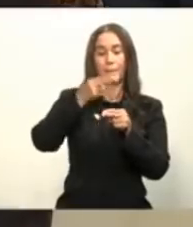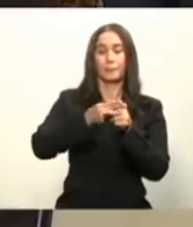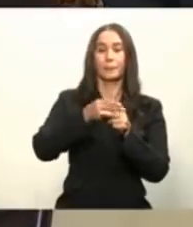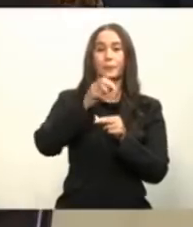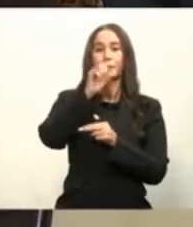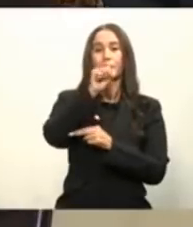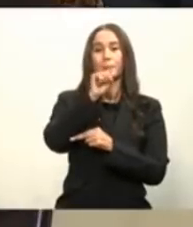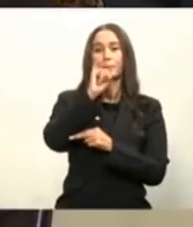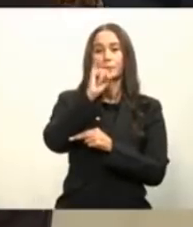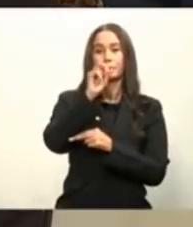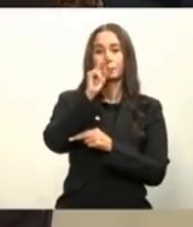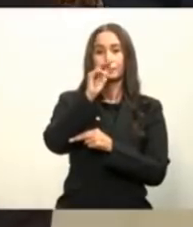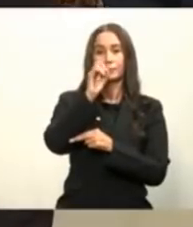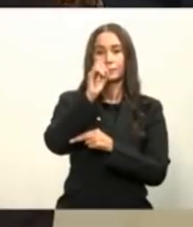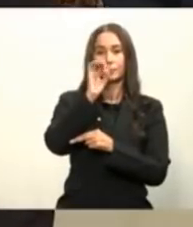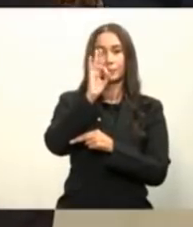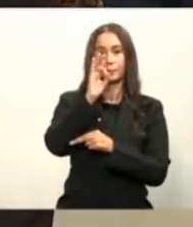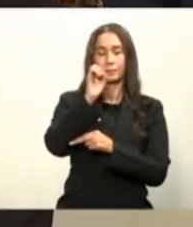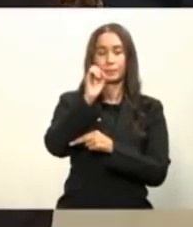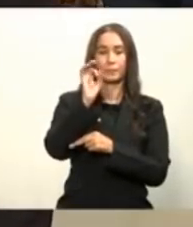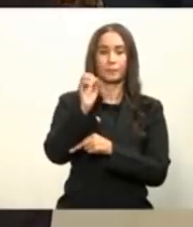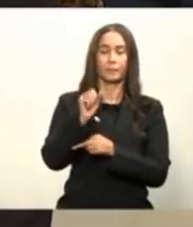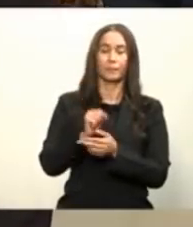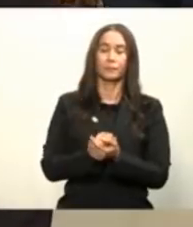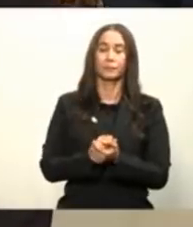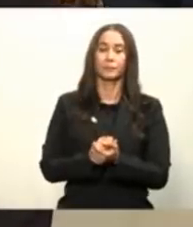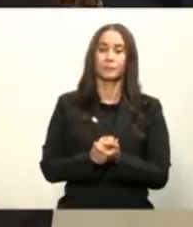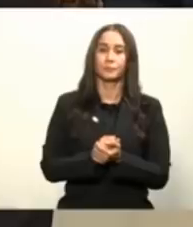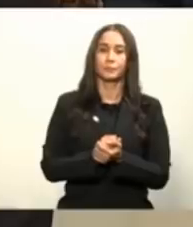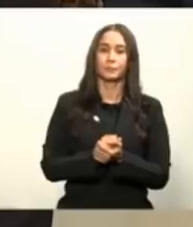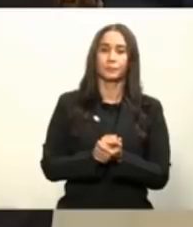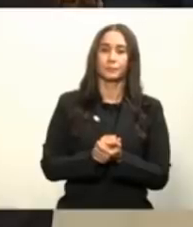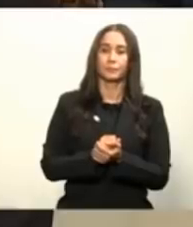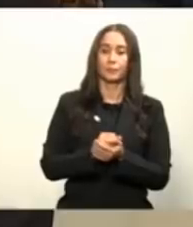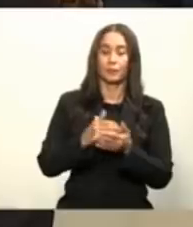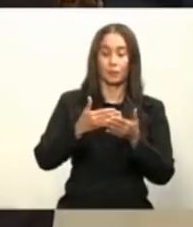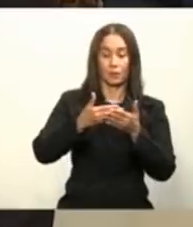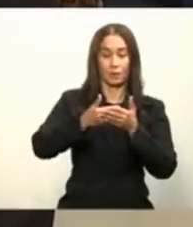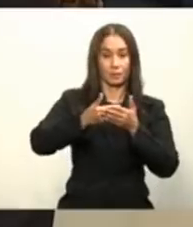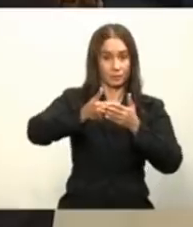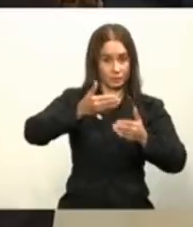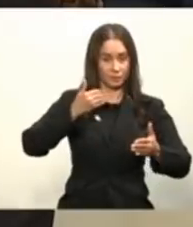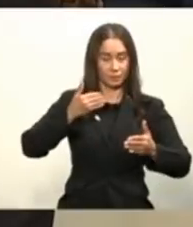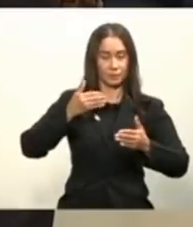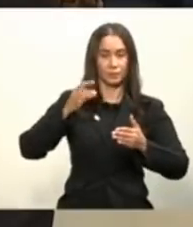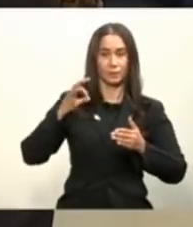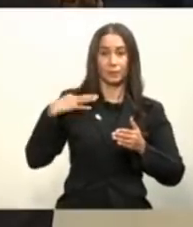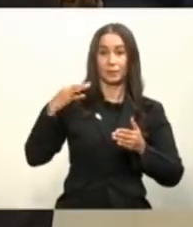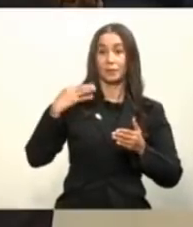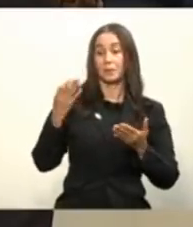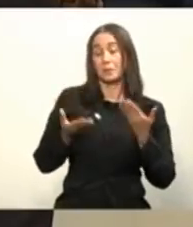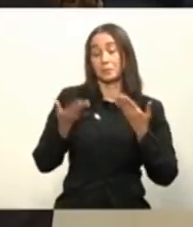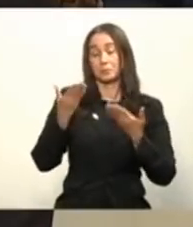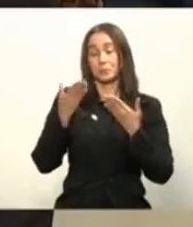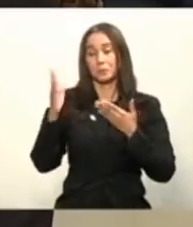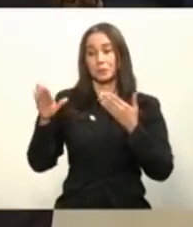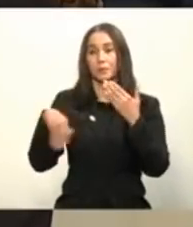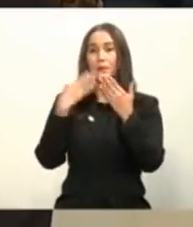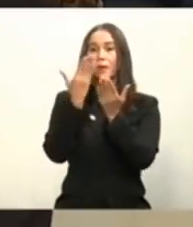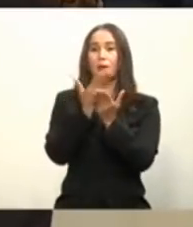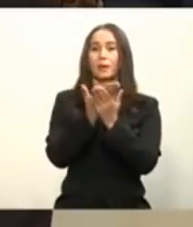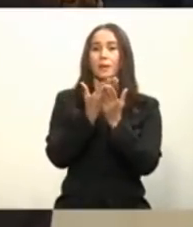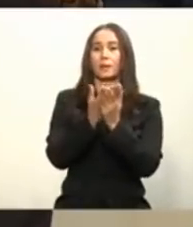antes de finalizar este mes y más pronto lo que ustedes piensan va a llegar